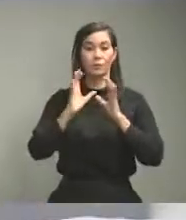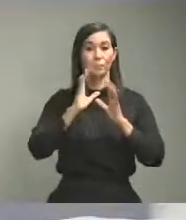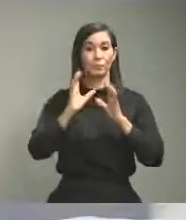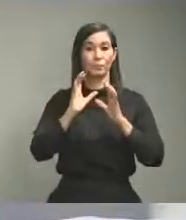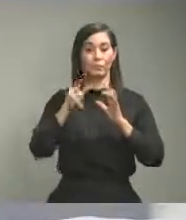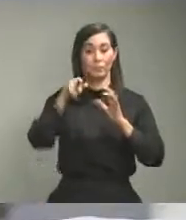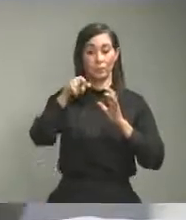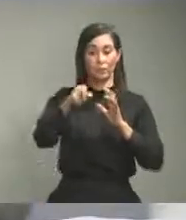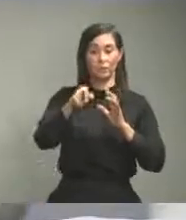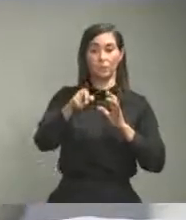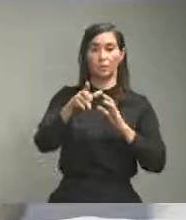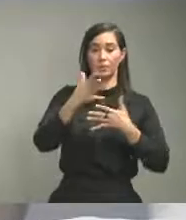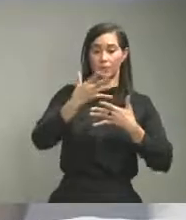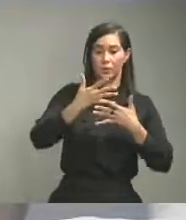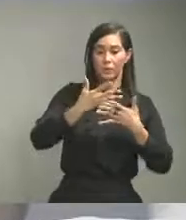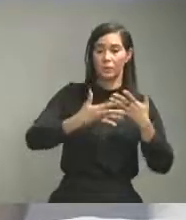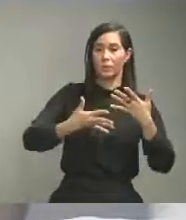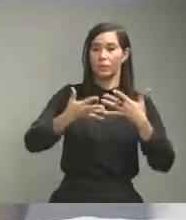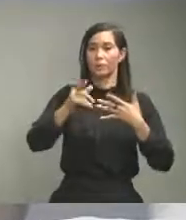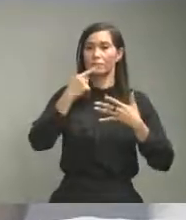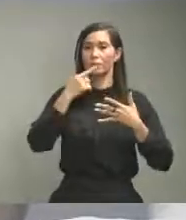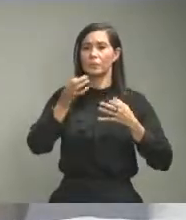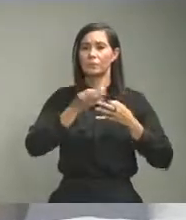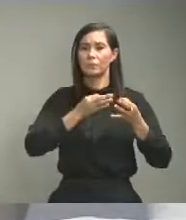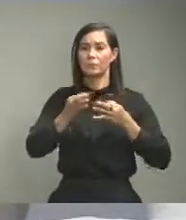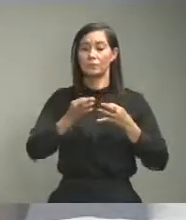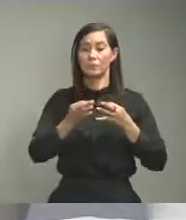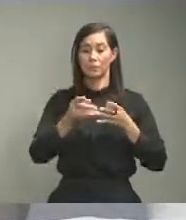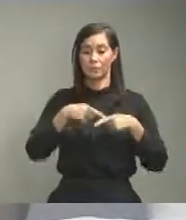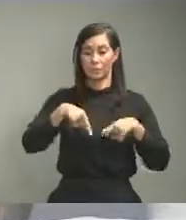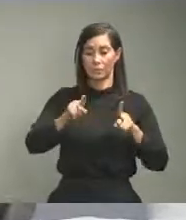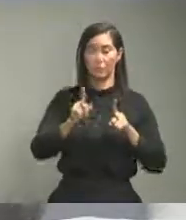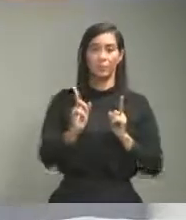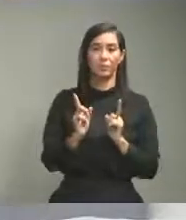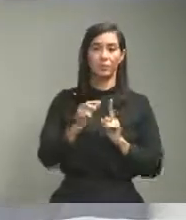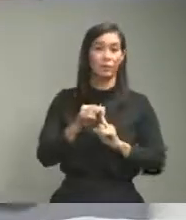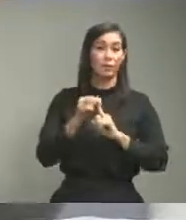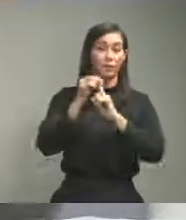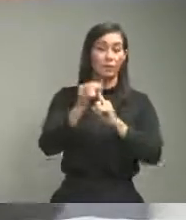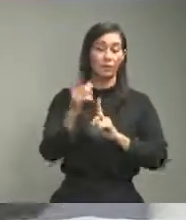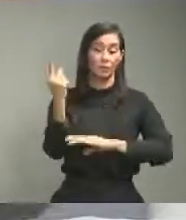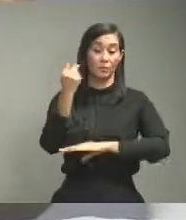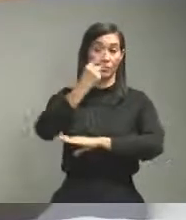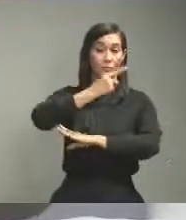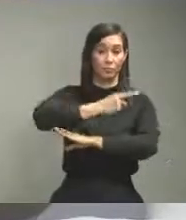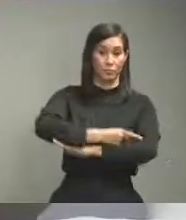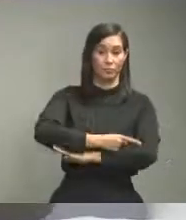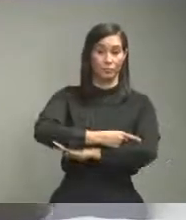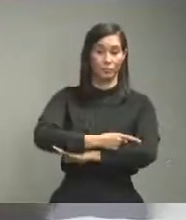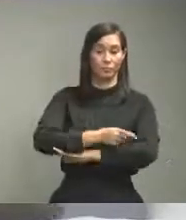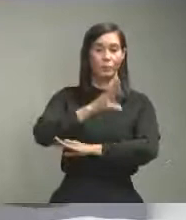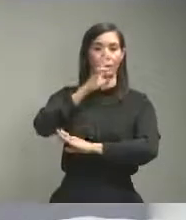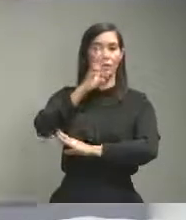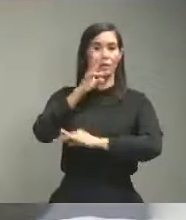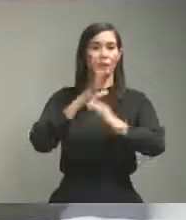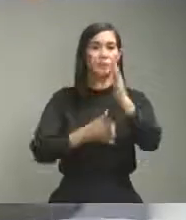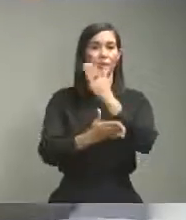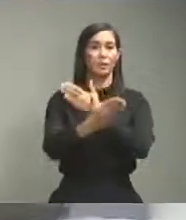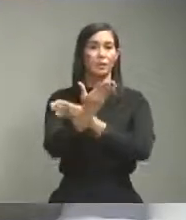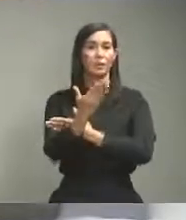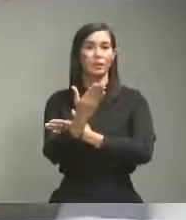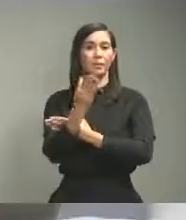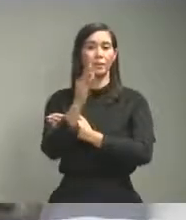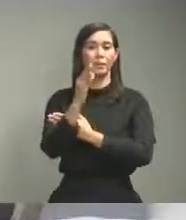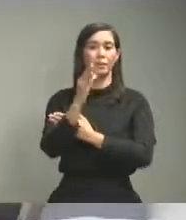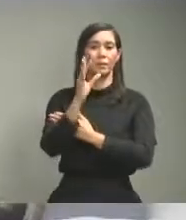medio de ese contexto que usted muy bien describe que se produce esencialmente durante el día de 6 de la mañana a